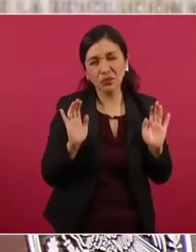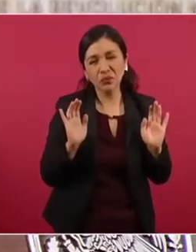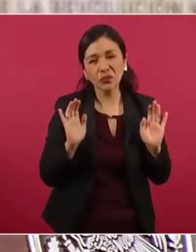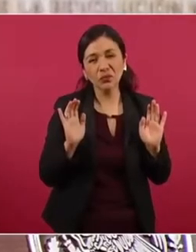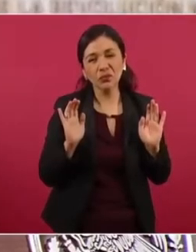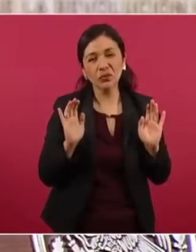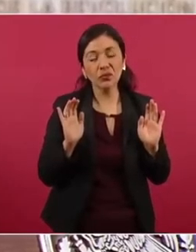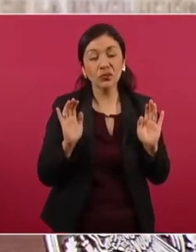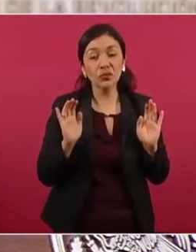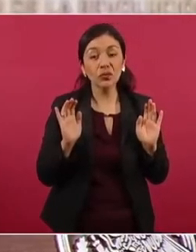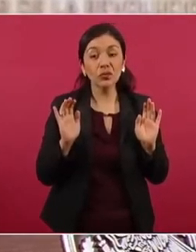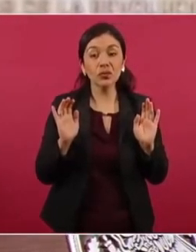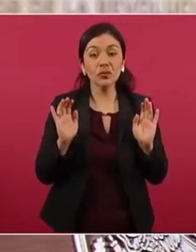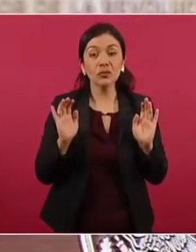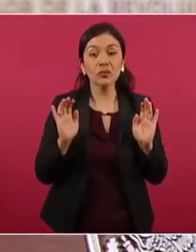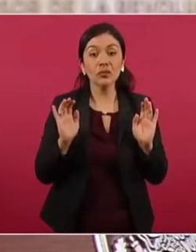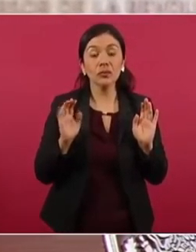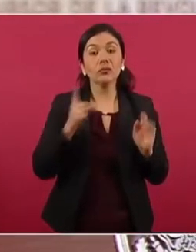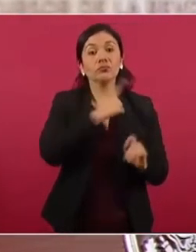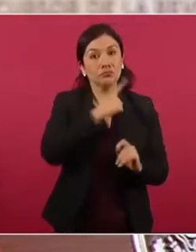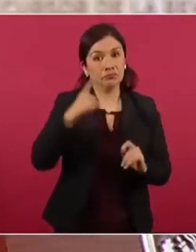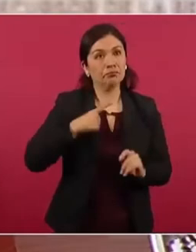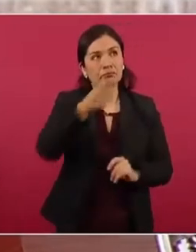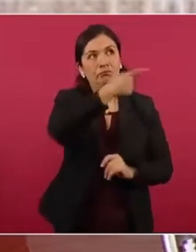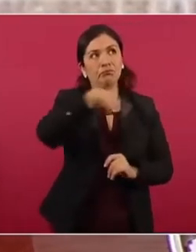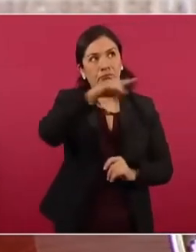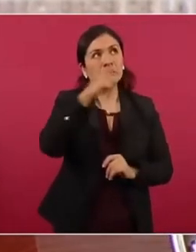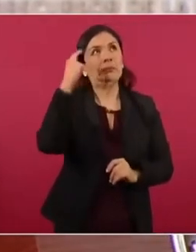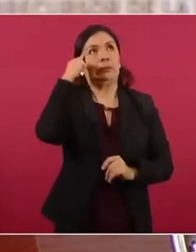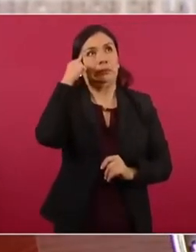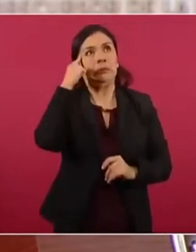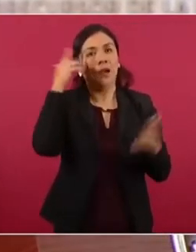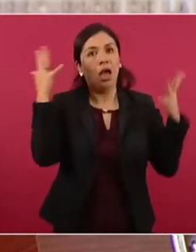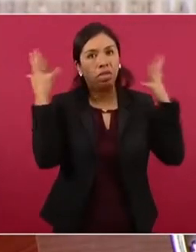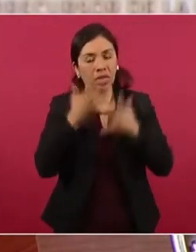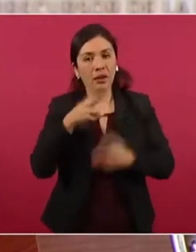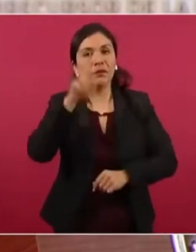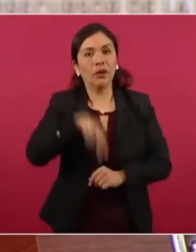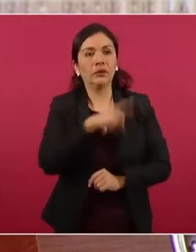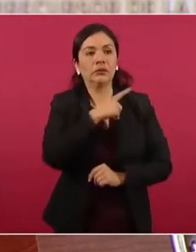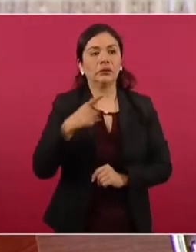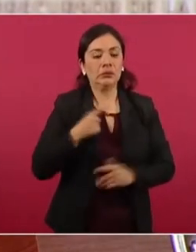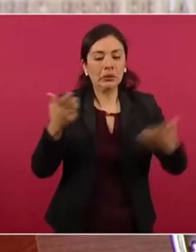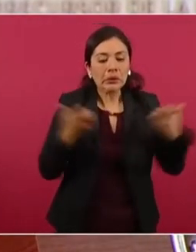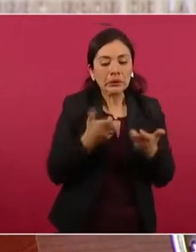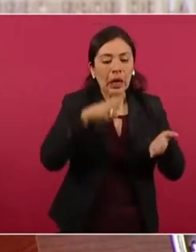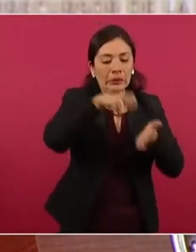y tengan capacidad para rectificar y